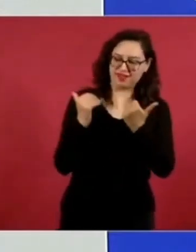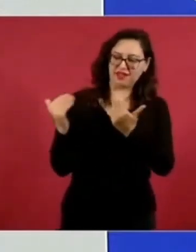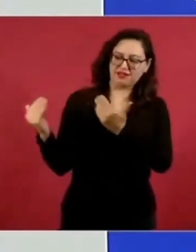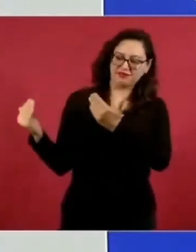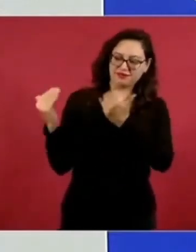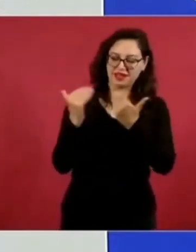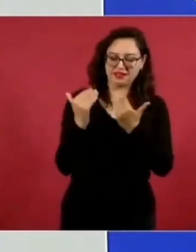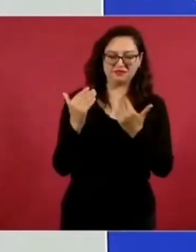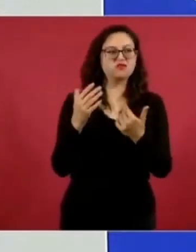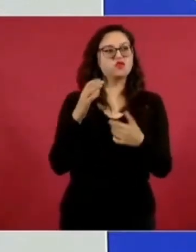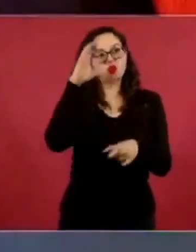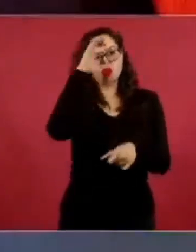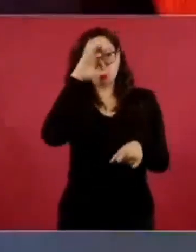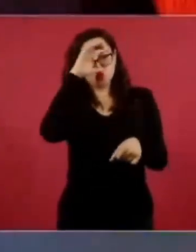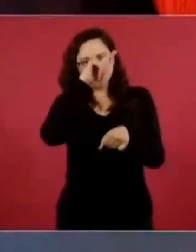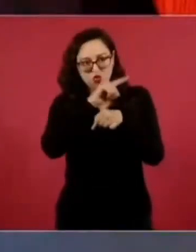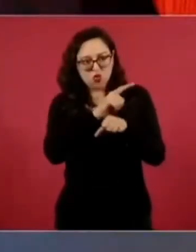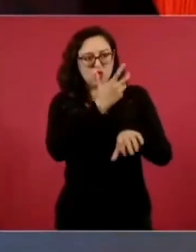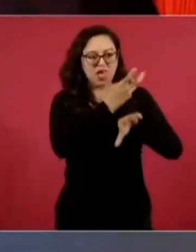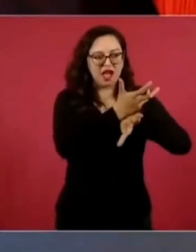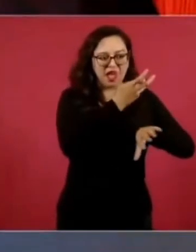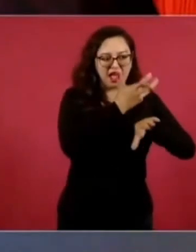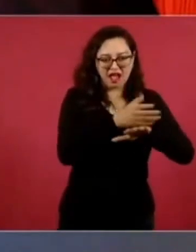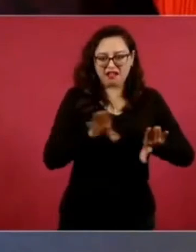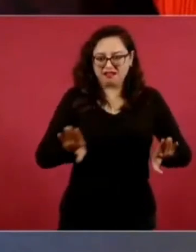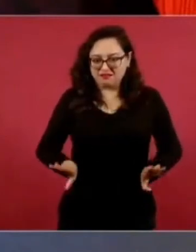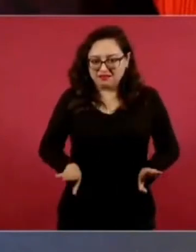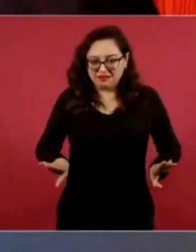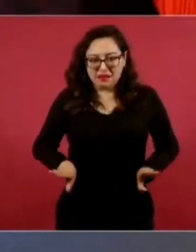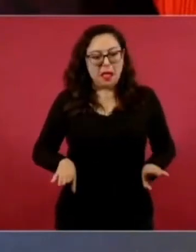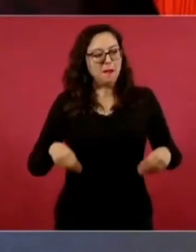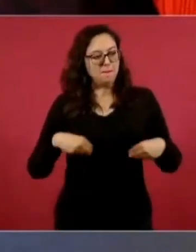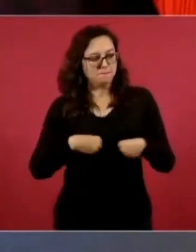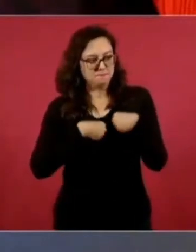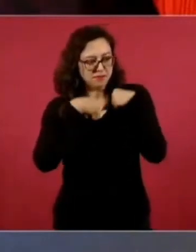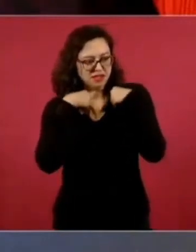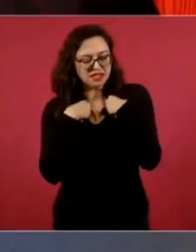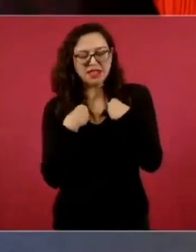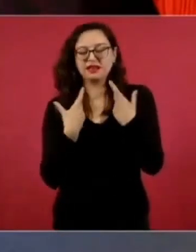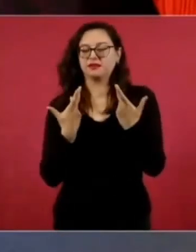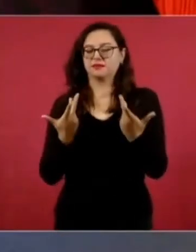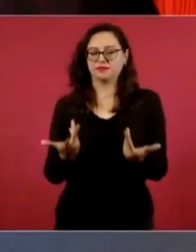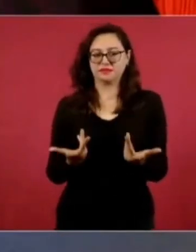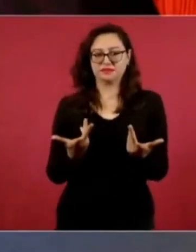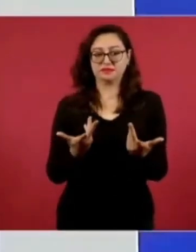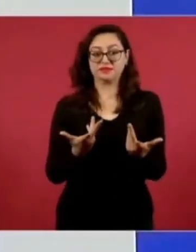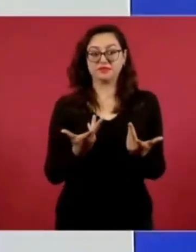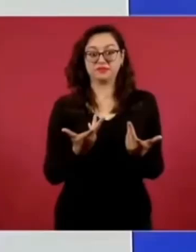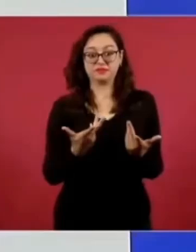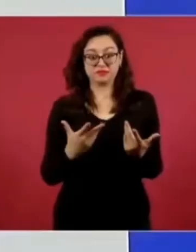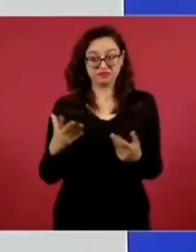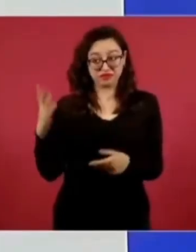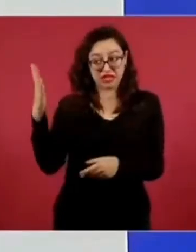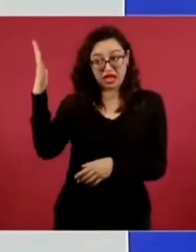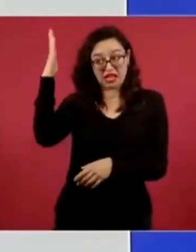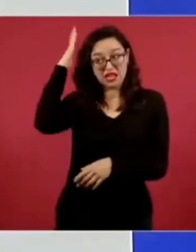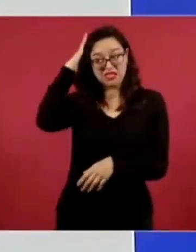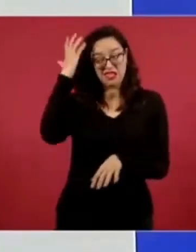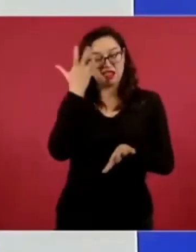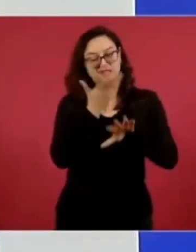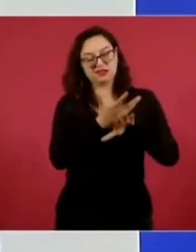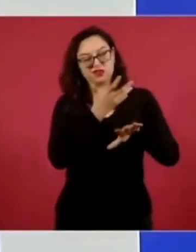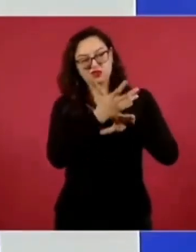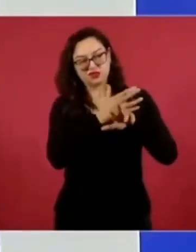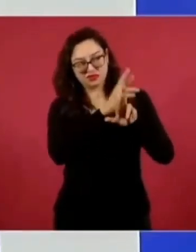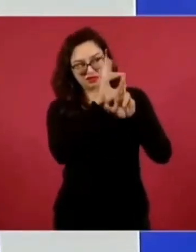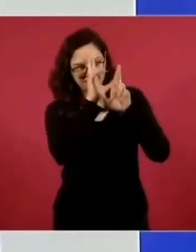en nuestros valores y en el respeto de liderazgo de liderazgo